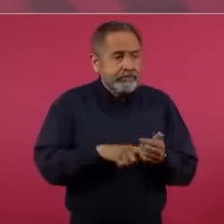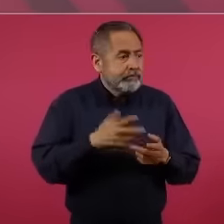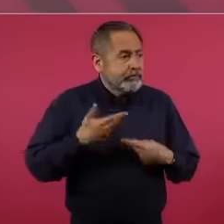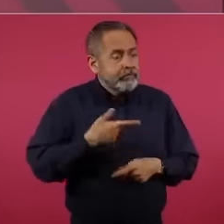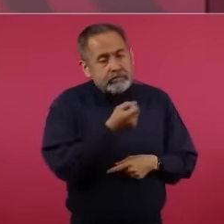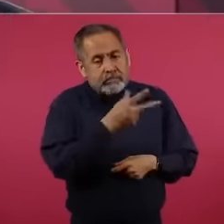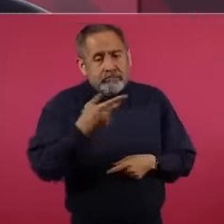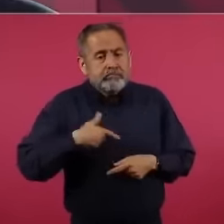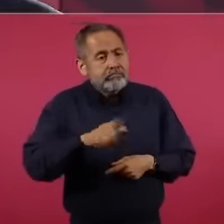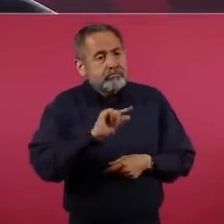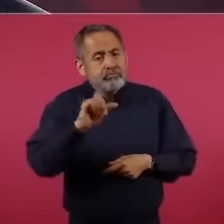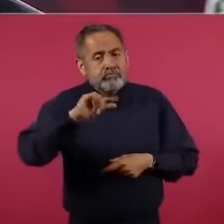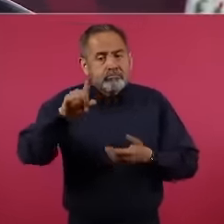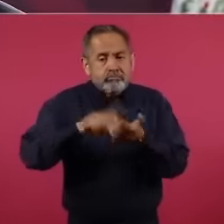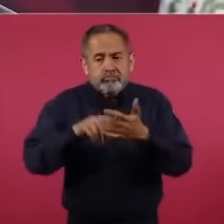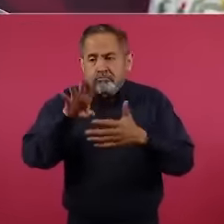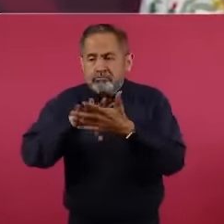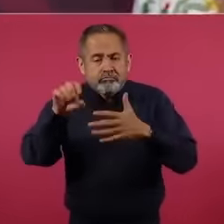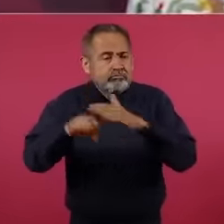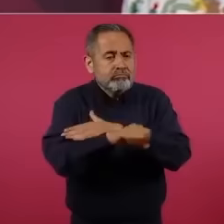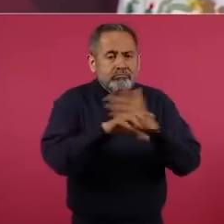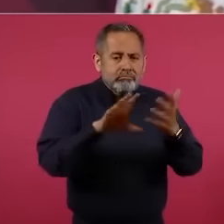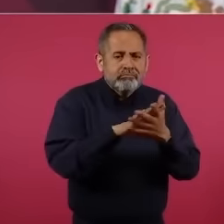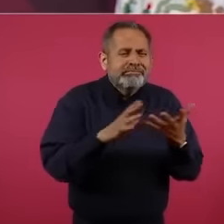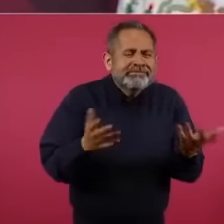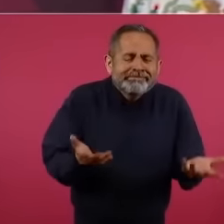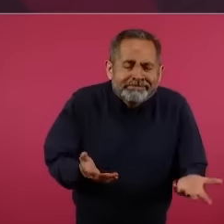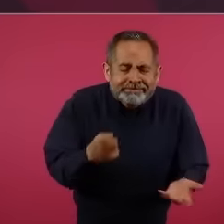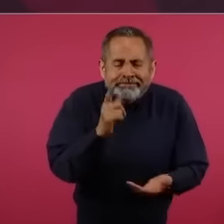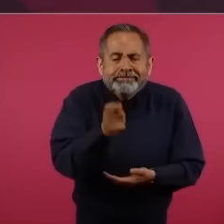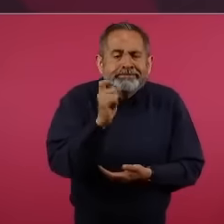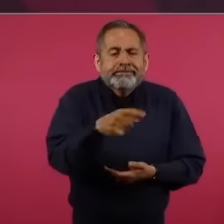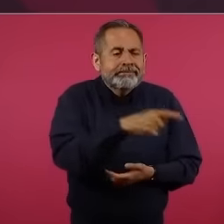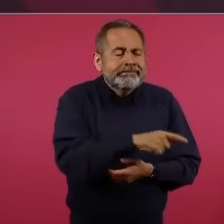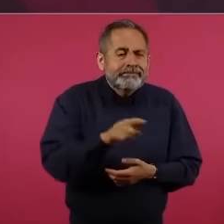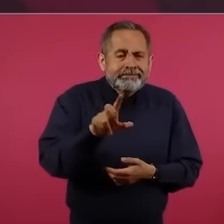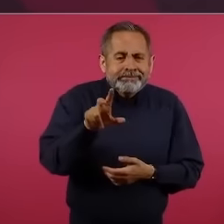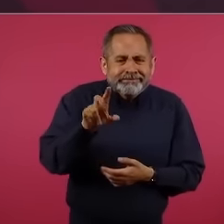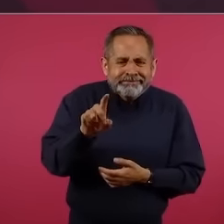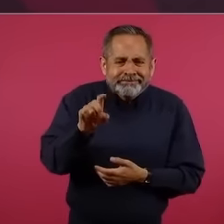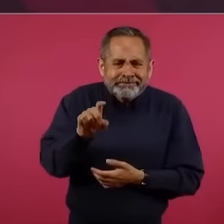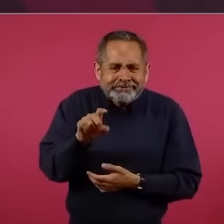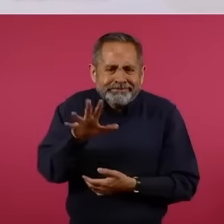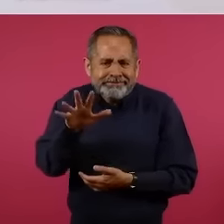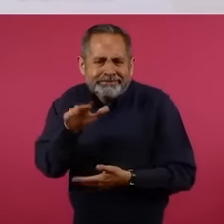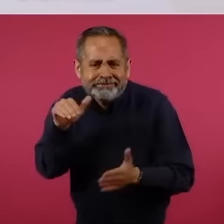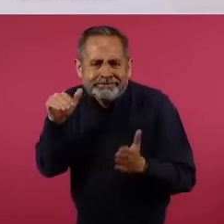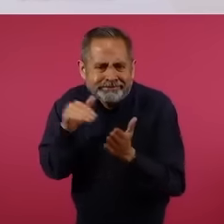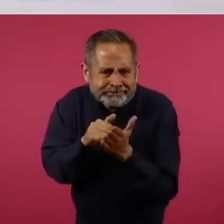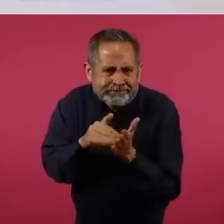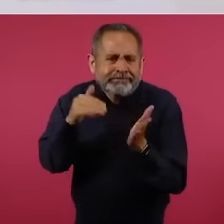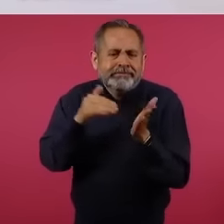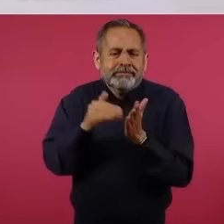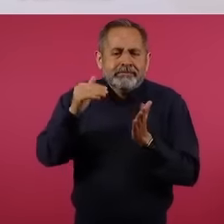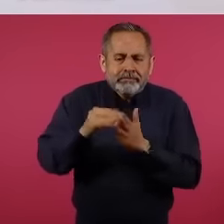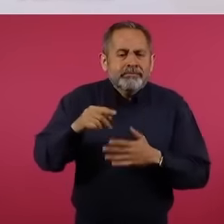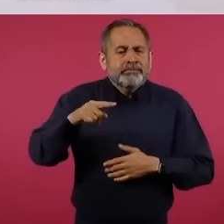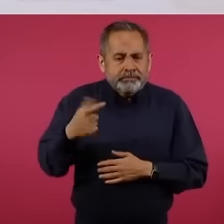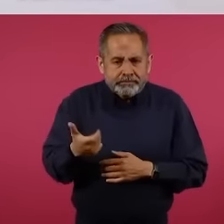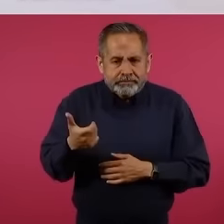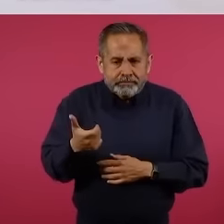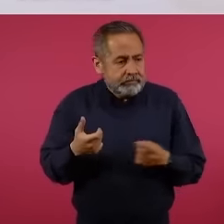cárcel y particulares, porque acá estamos hablando de 35 mil millones millones de pesos.